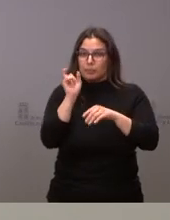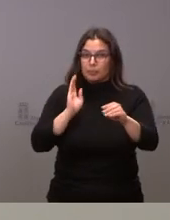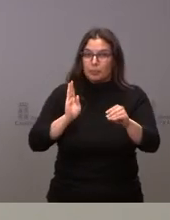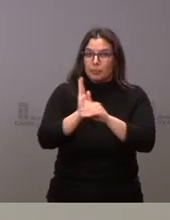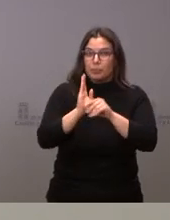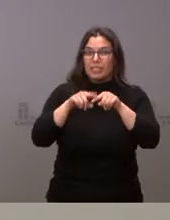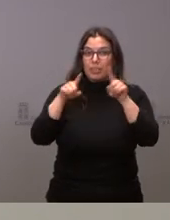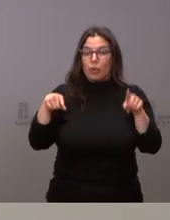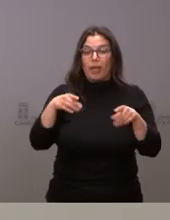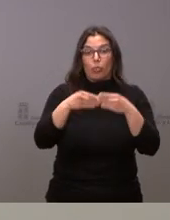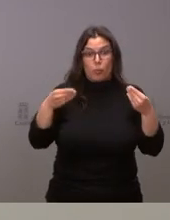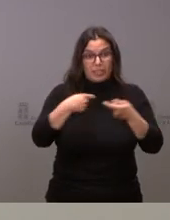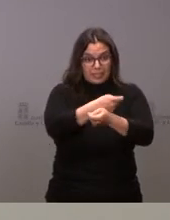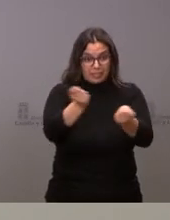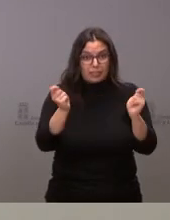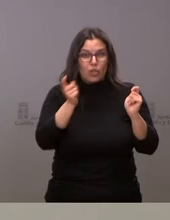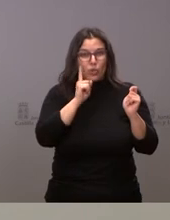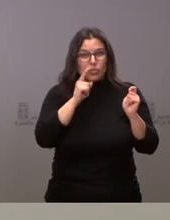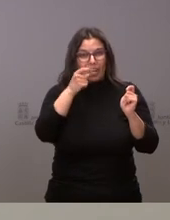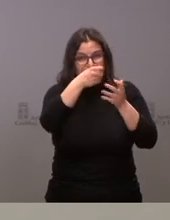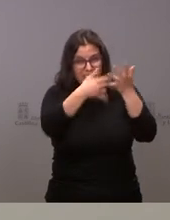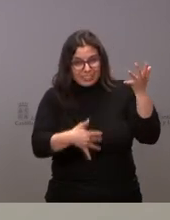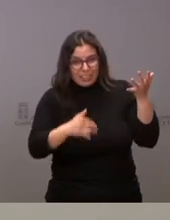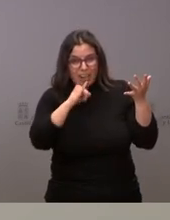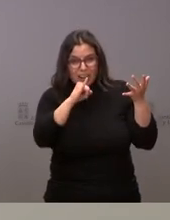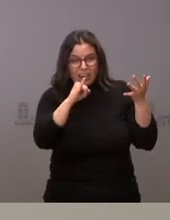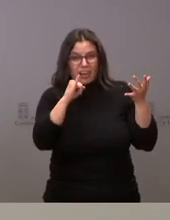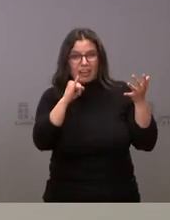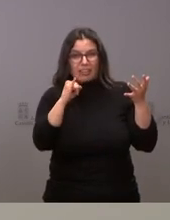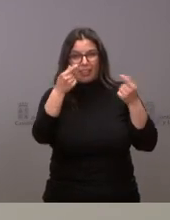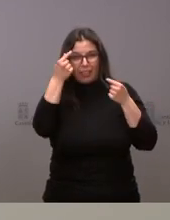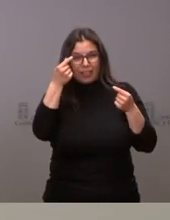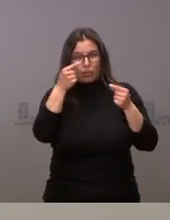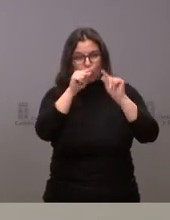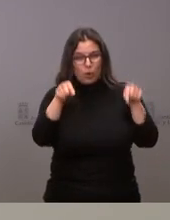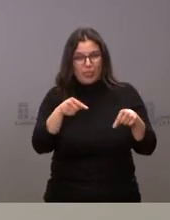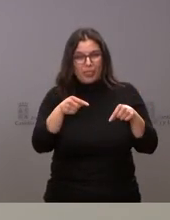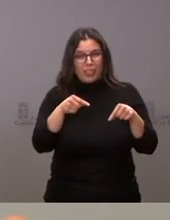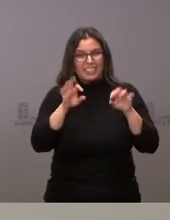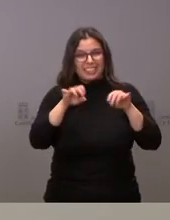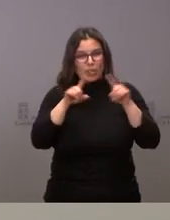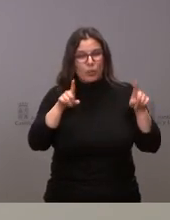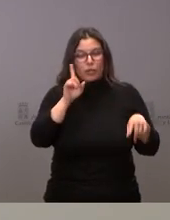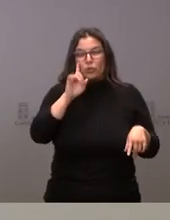entregado la documentación y no sé si en esa documentación viene el dato de Segovia